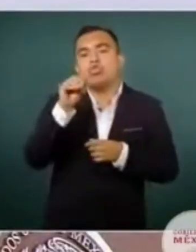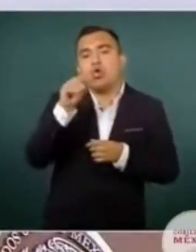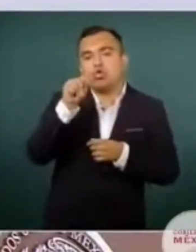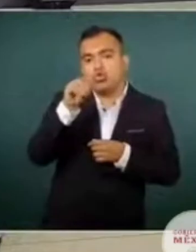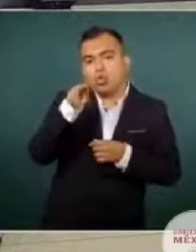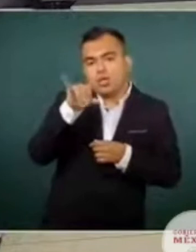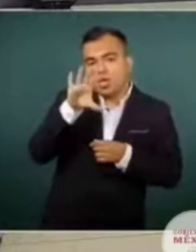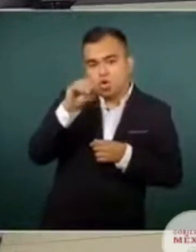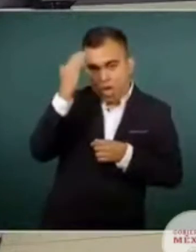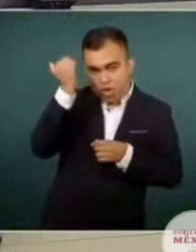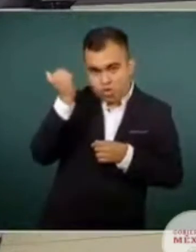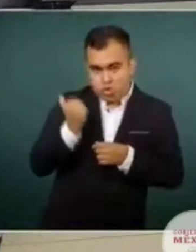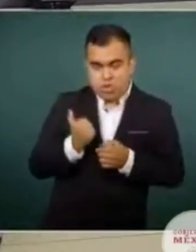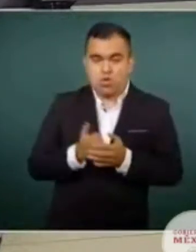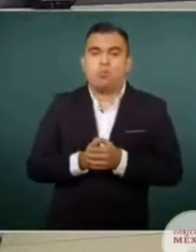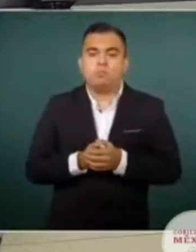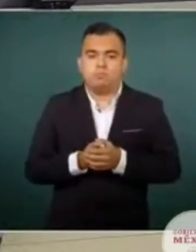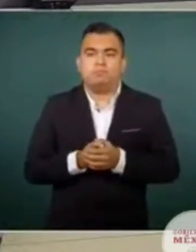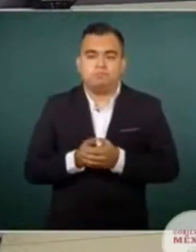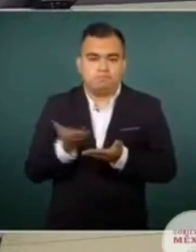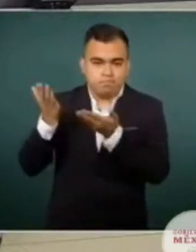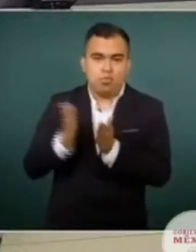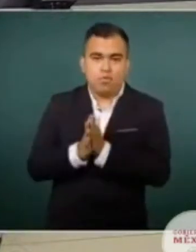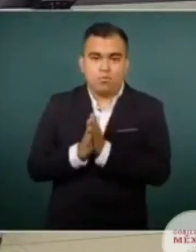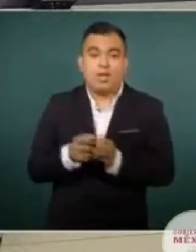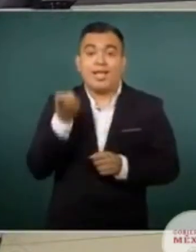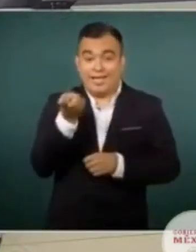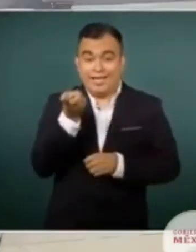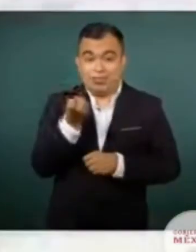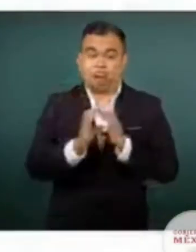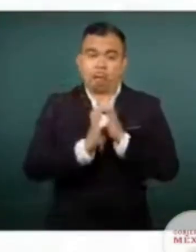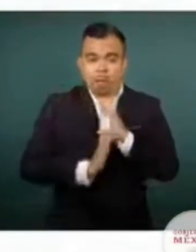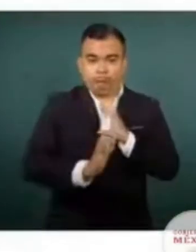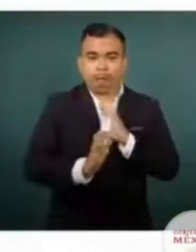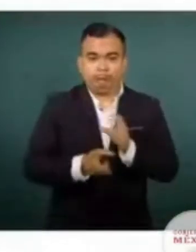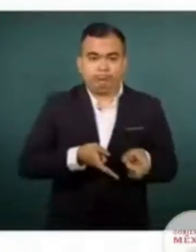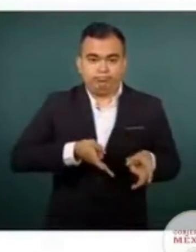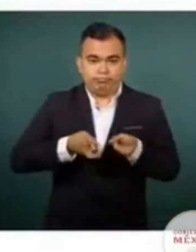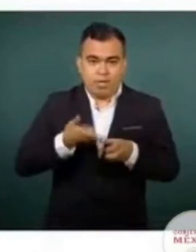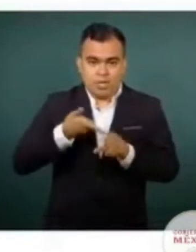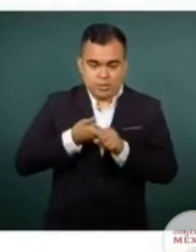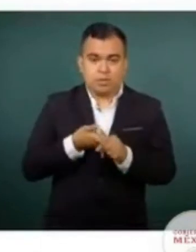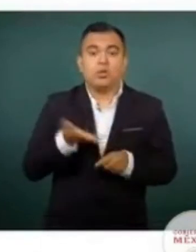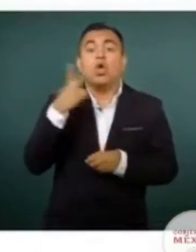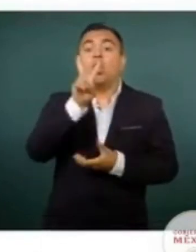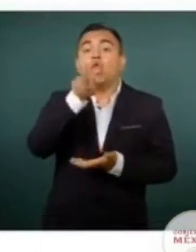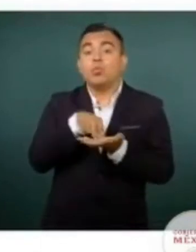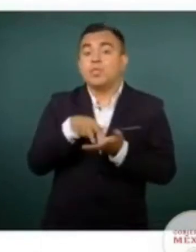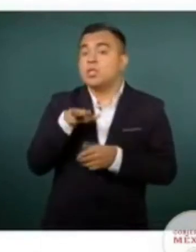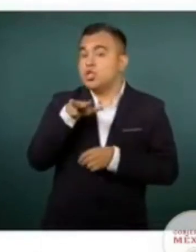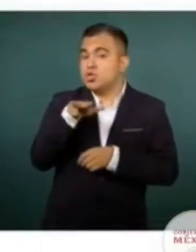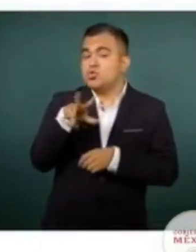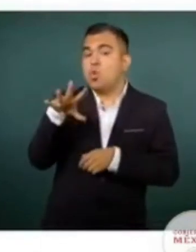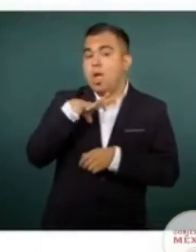por favor. Este es en relación a las tomas clandestinas. En el 2018 se detectaron